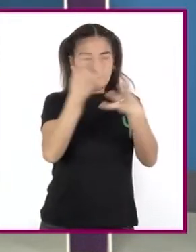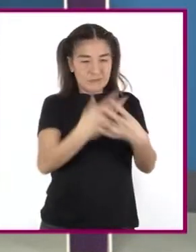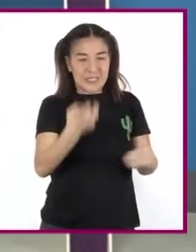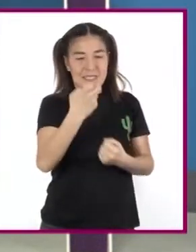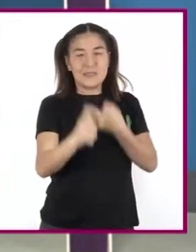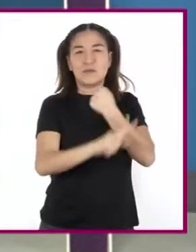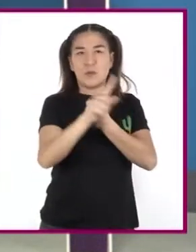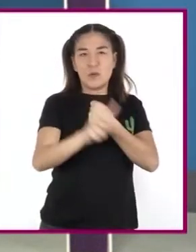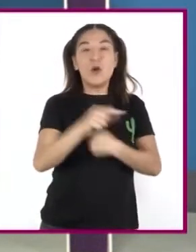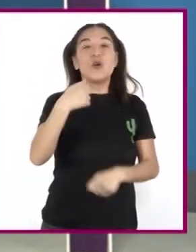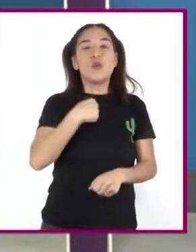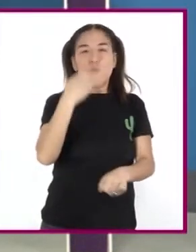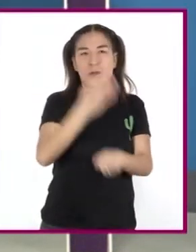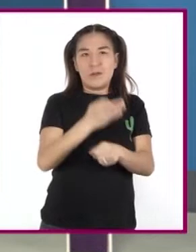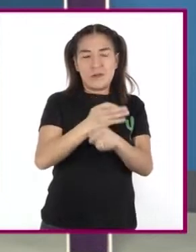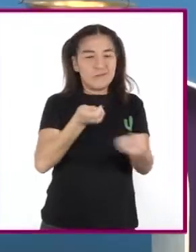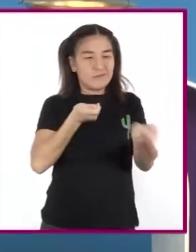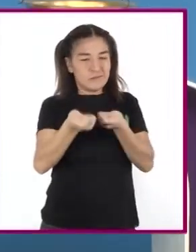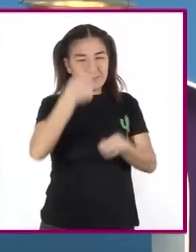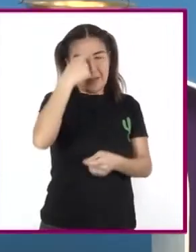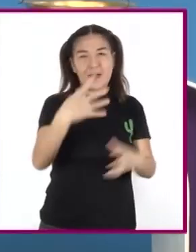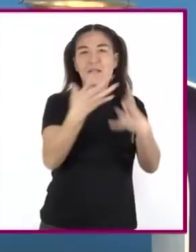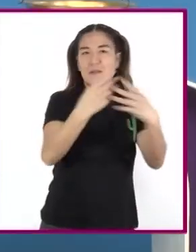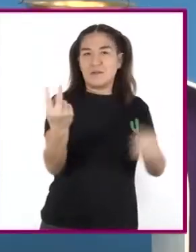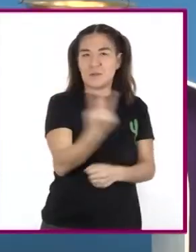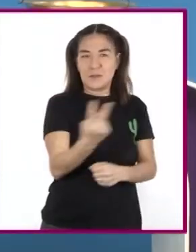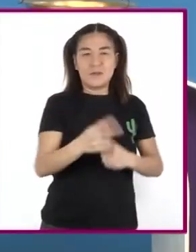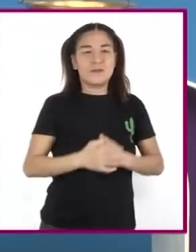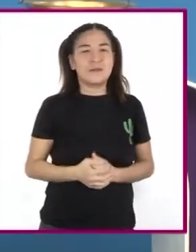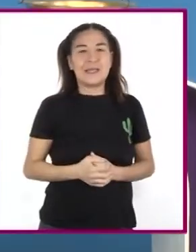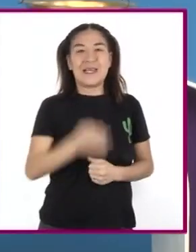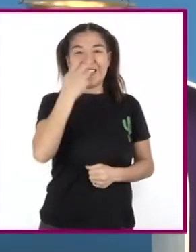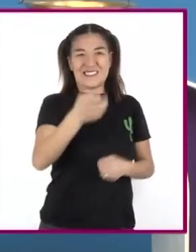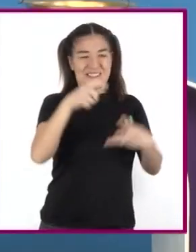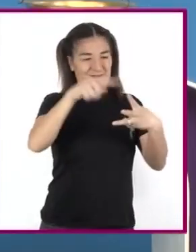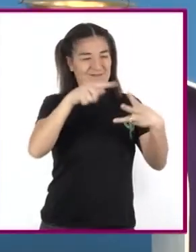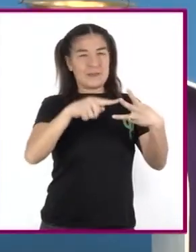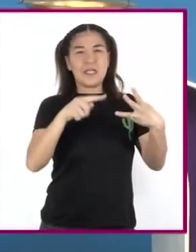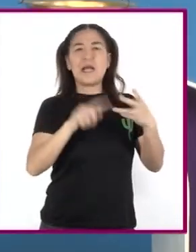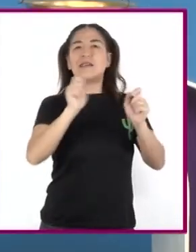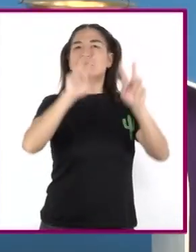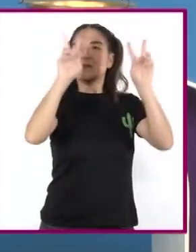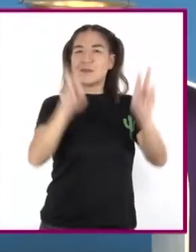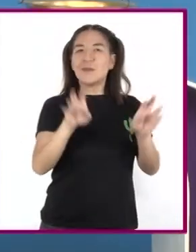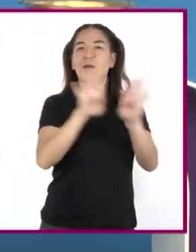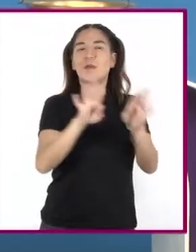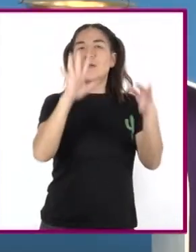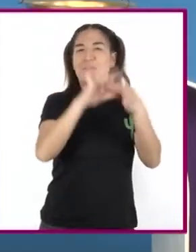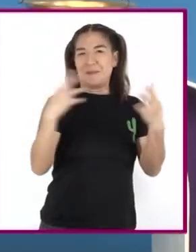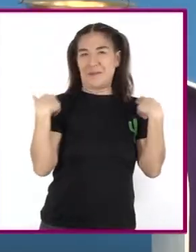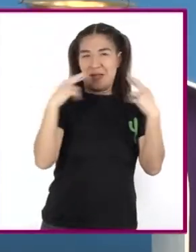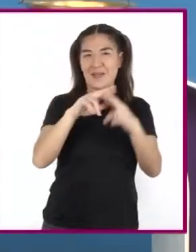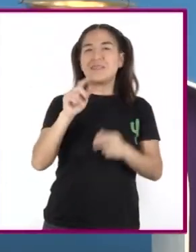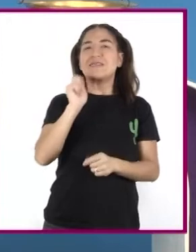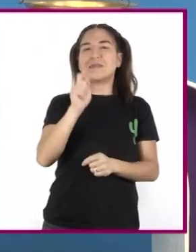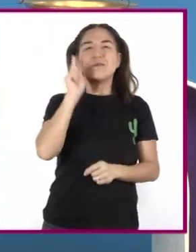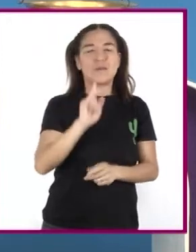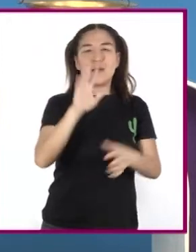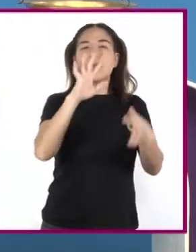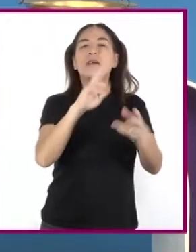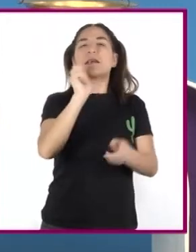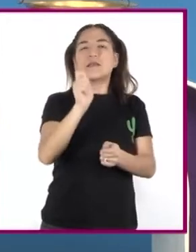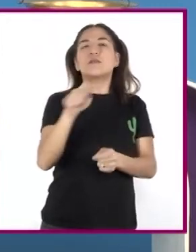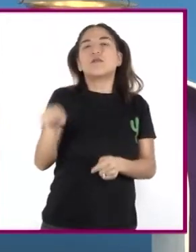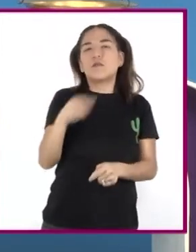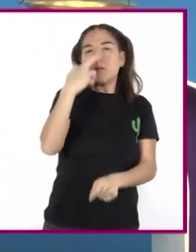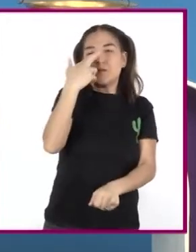Supervisaré Que se lleve a cabo Las frases Nos hacen ver Que la maestra Está jugando El papel De una